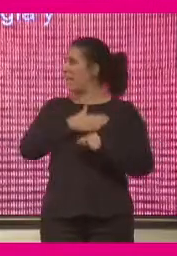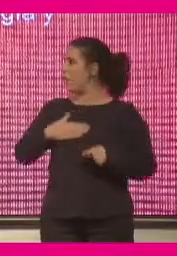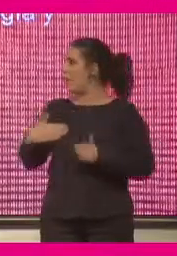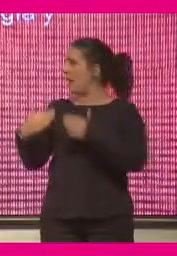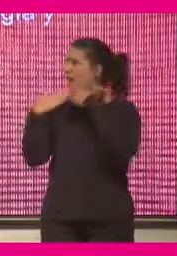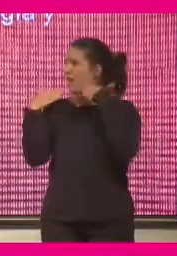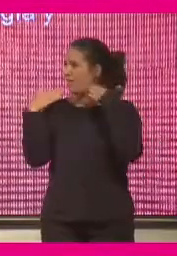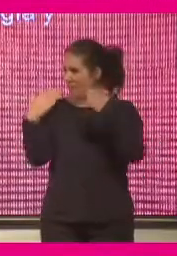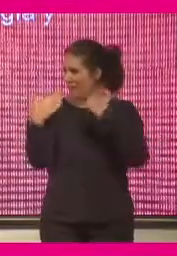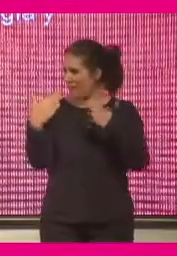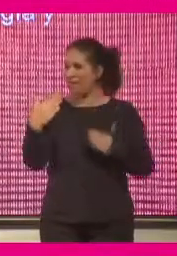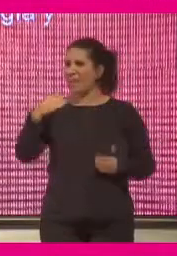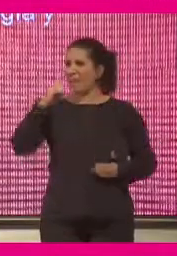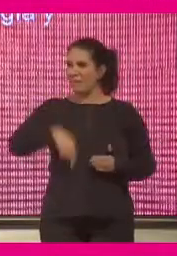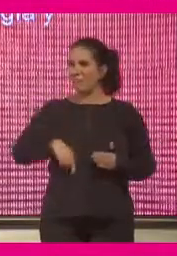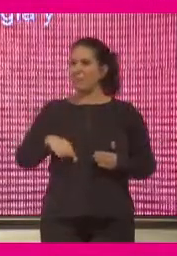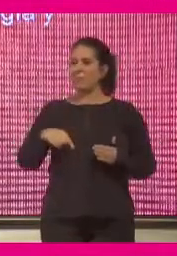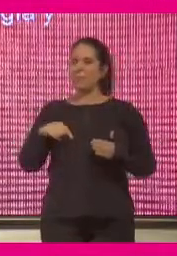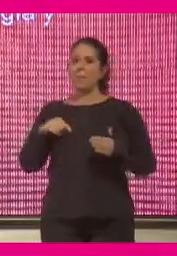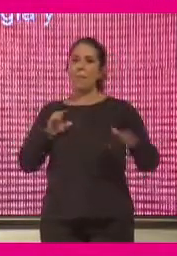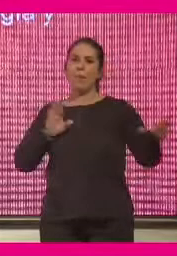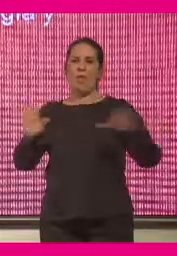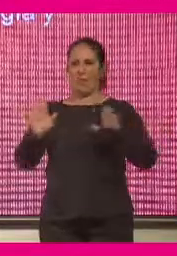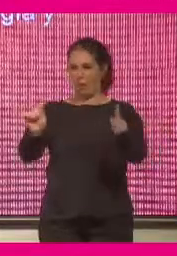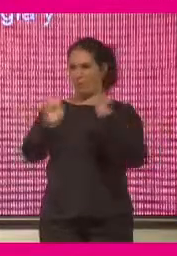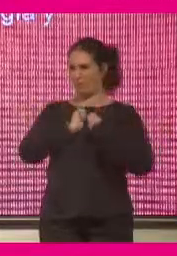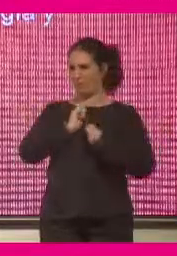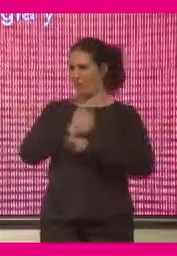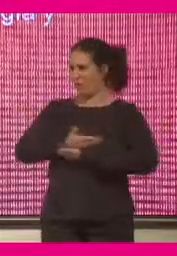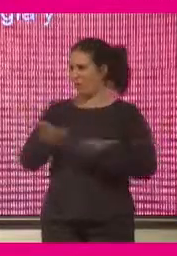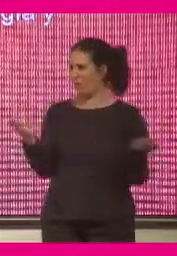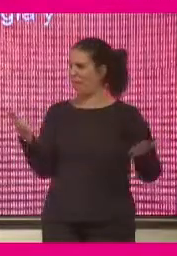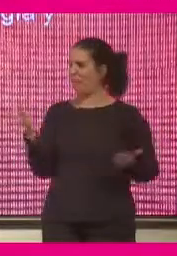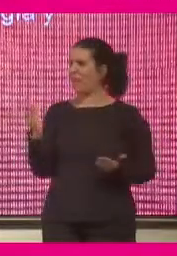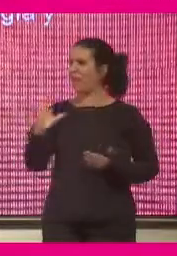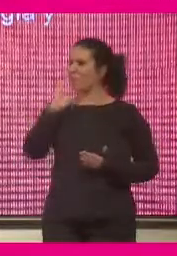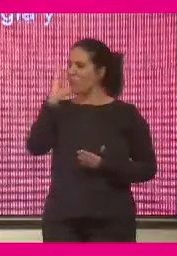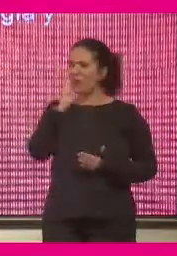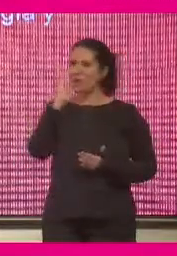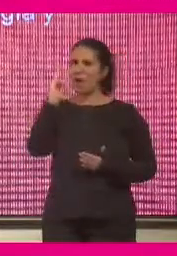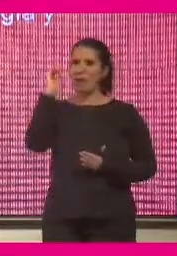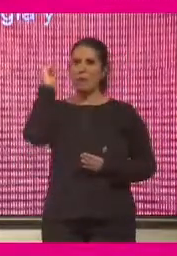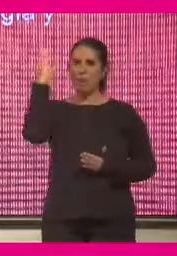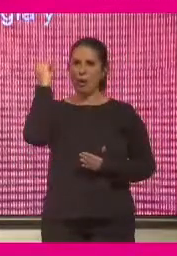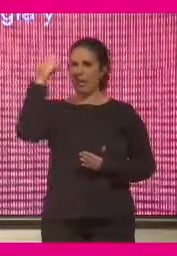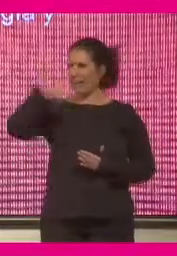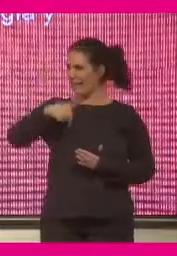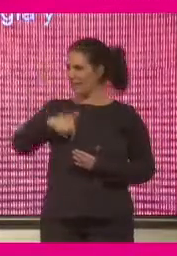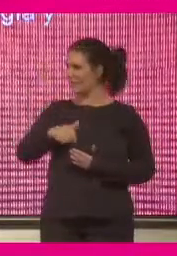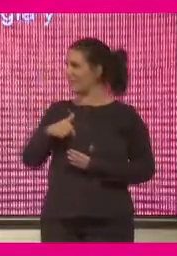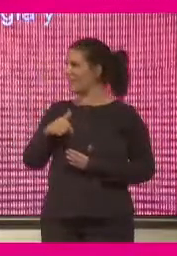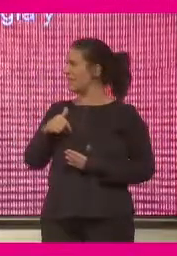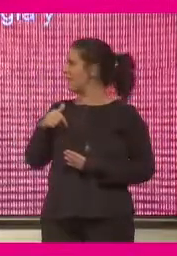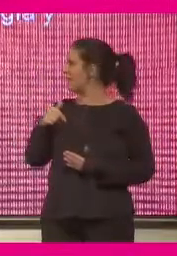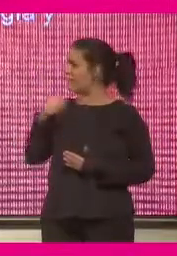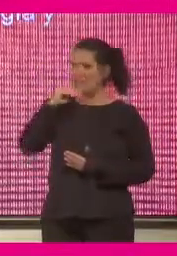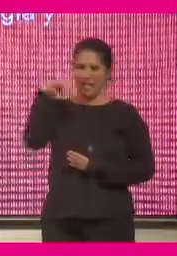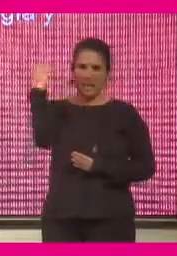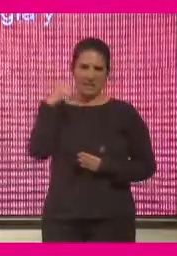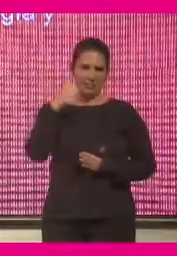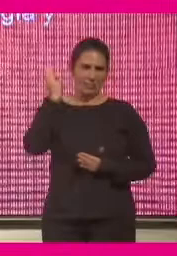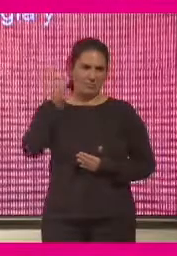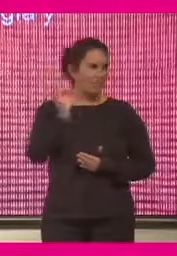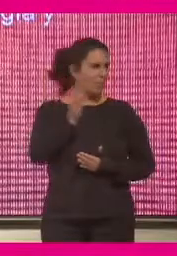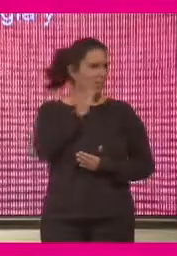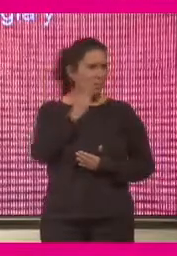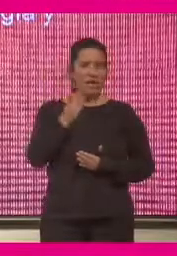invitación a la moderación. Y para eso tenemos, se suele decir siempre, unos ponentes de lujo, pero bueno, en este caso es que es cierto, porque creo que